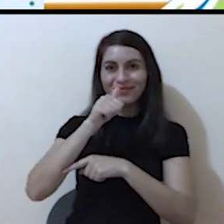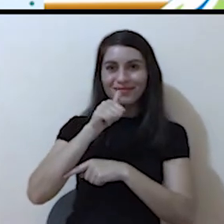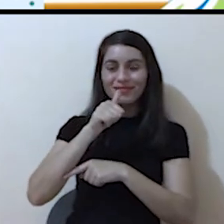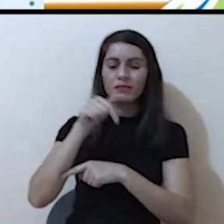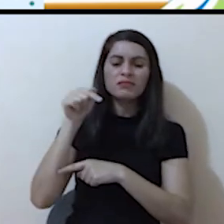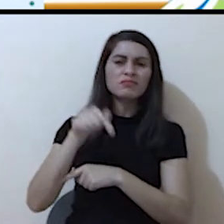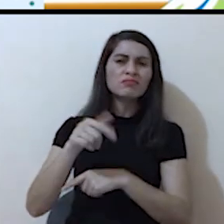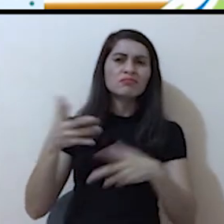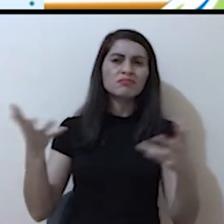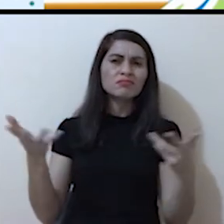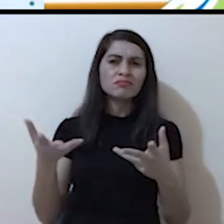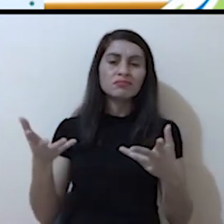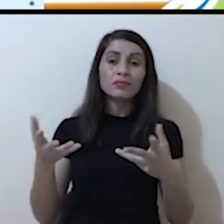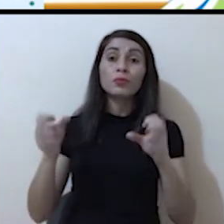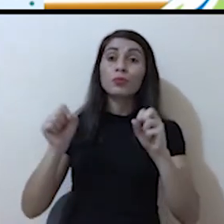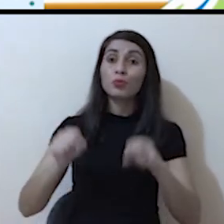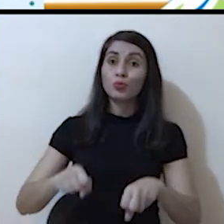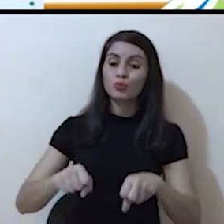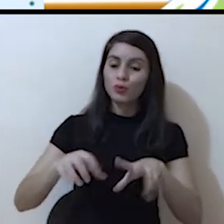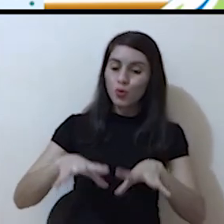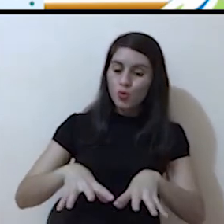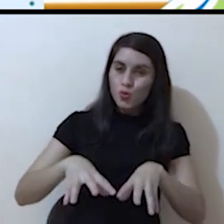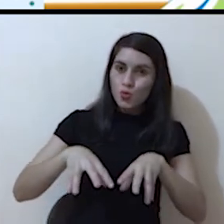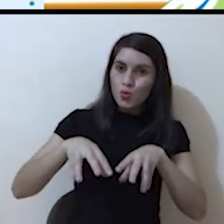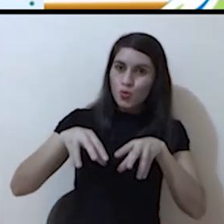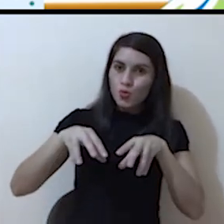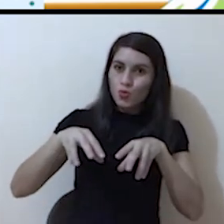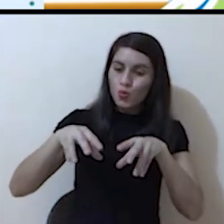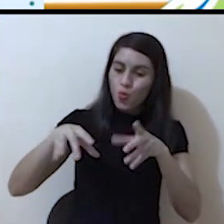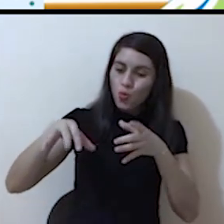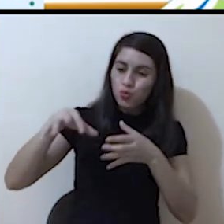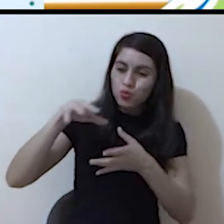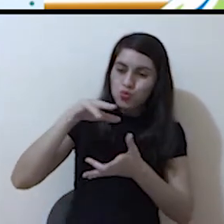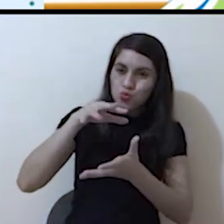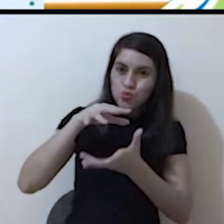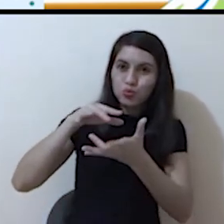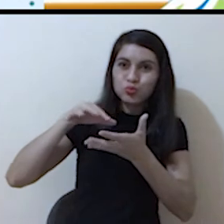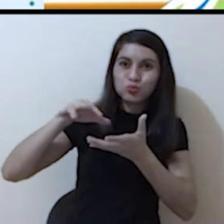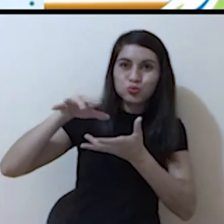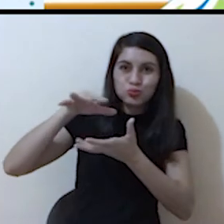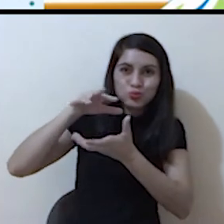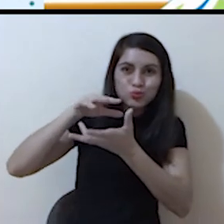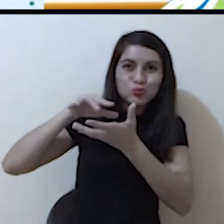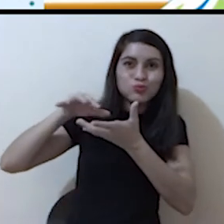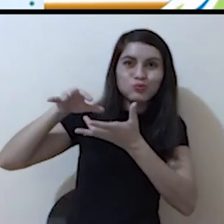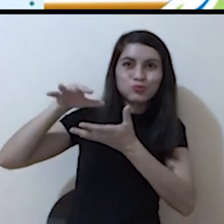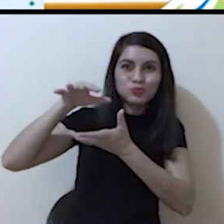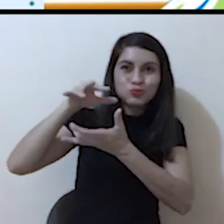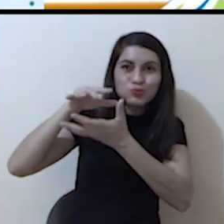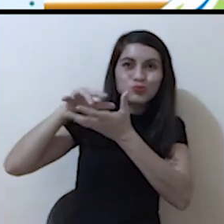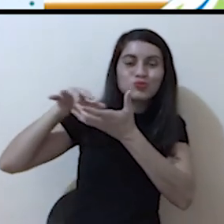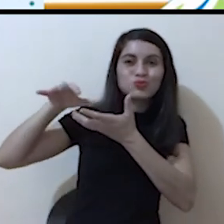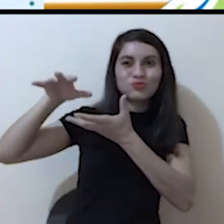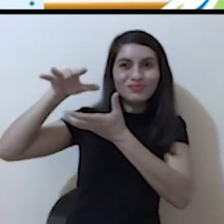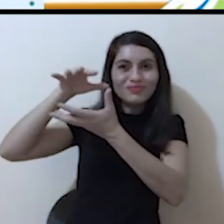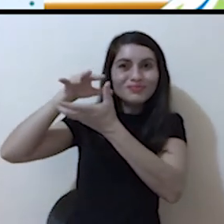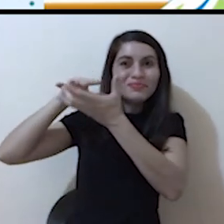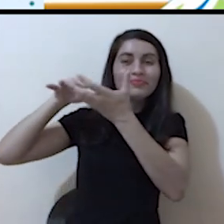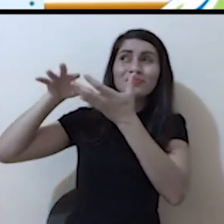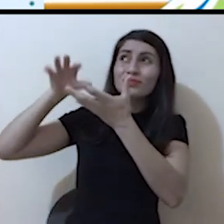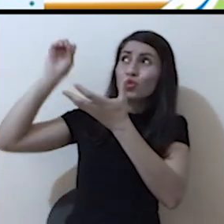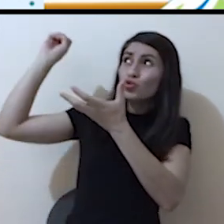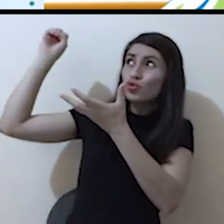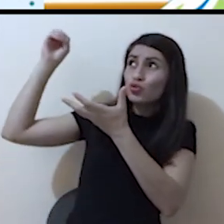convertida en vapor por medio del calor del sol. Es así como esta agua sube, sube,